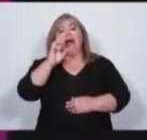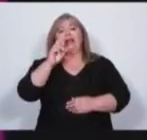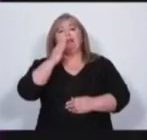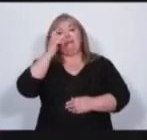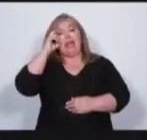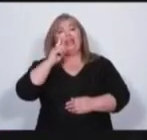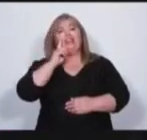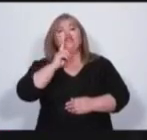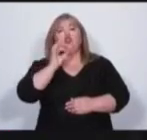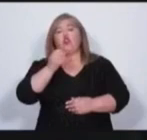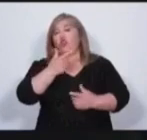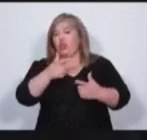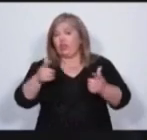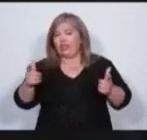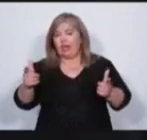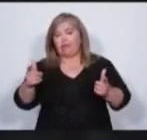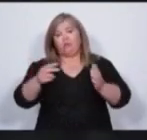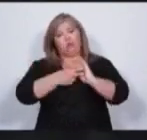Hebe Casado.